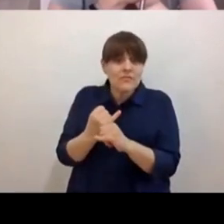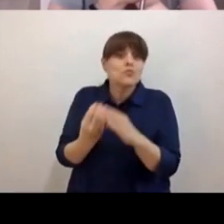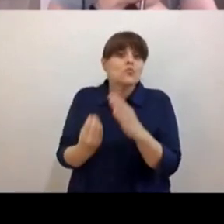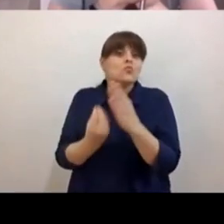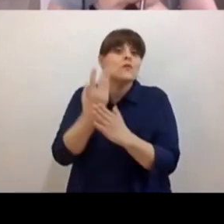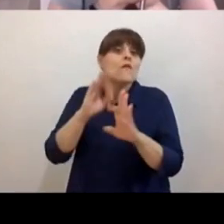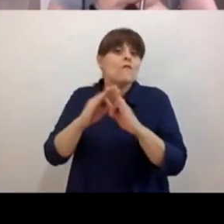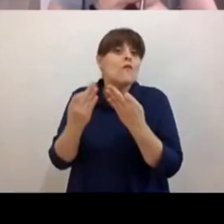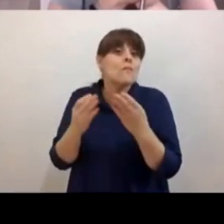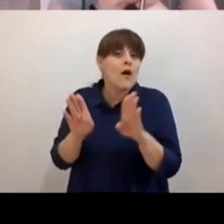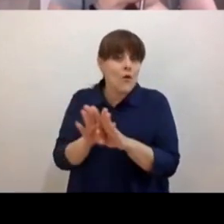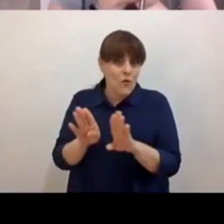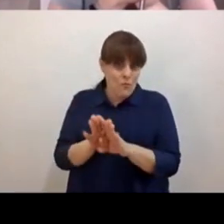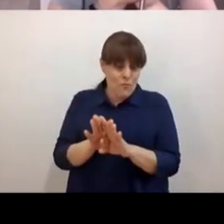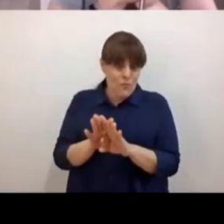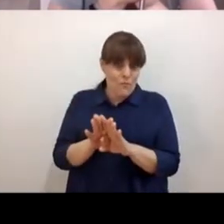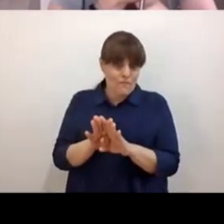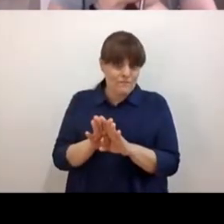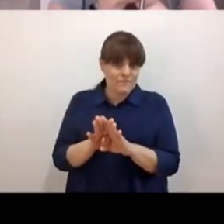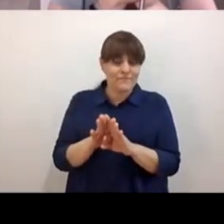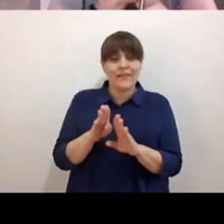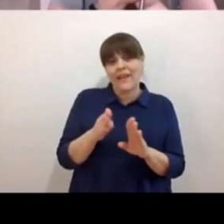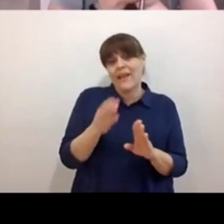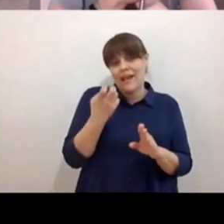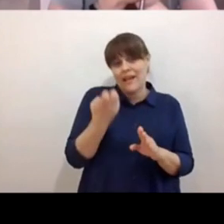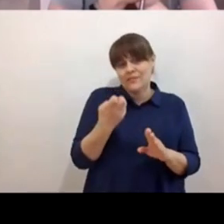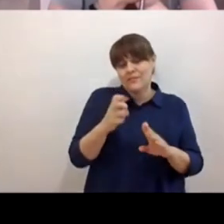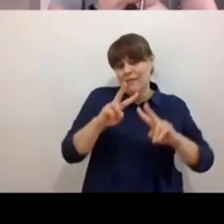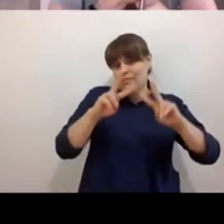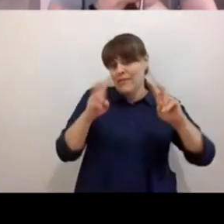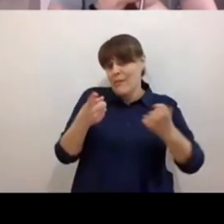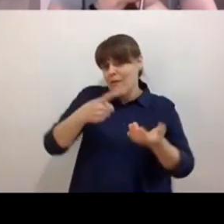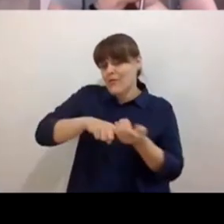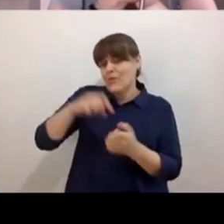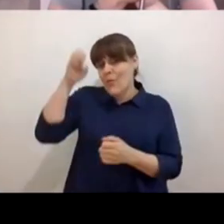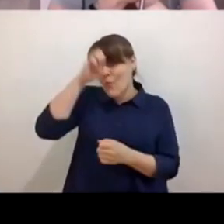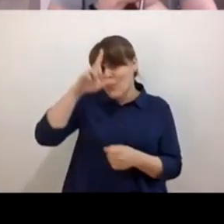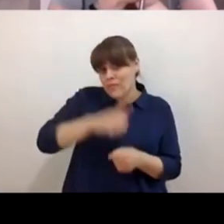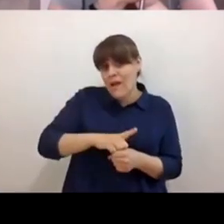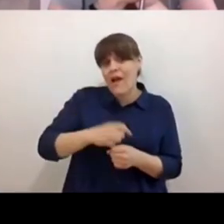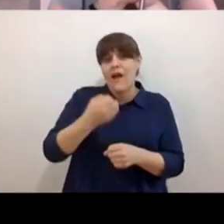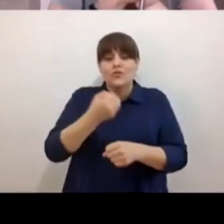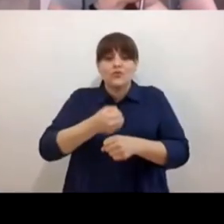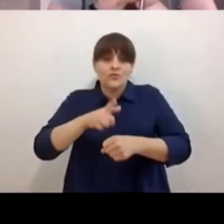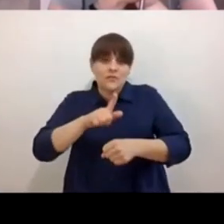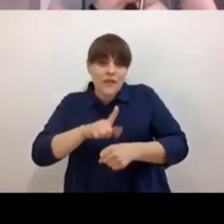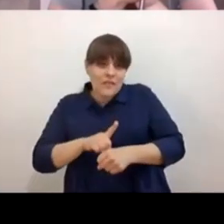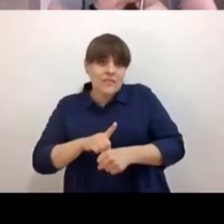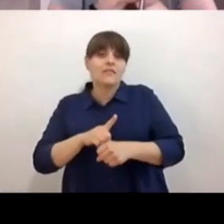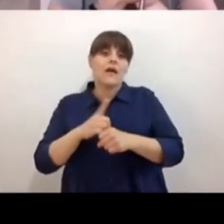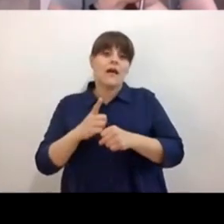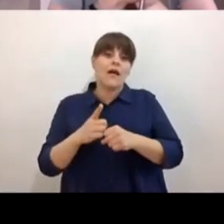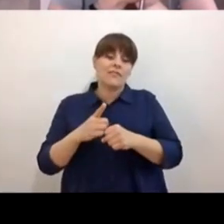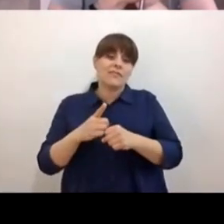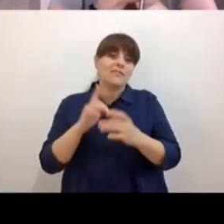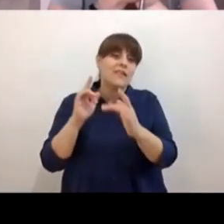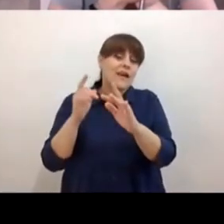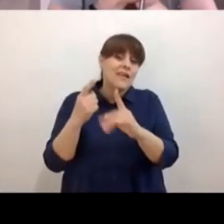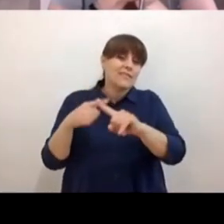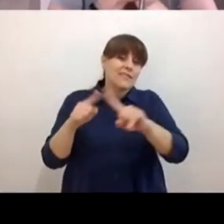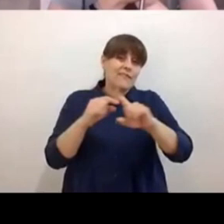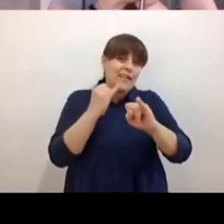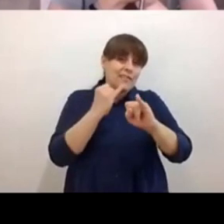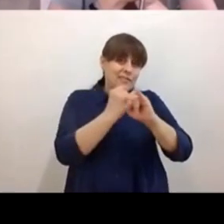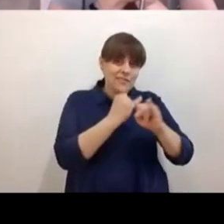de orden pues cultural y social y de brecha digital que nos